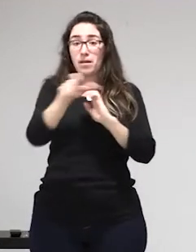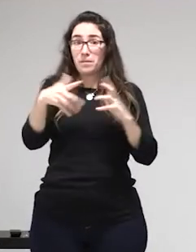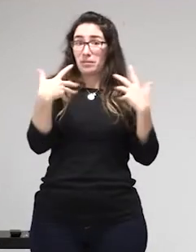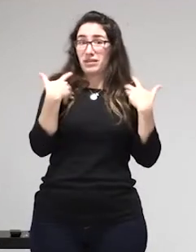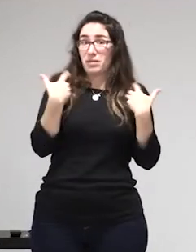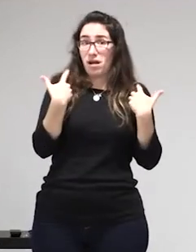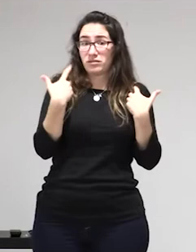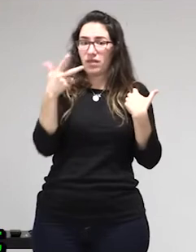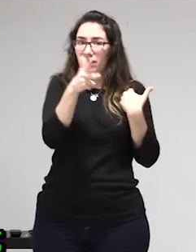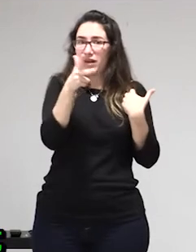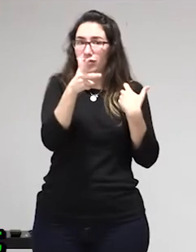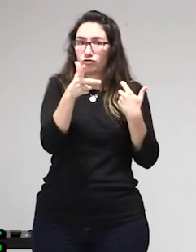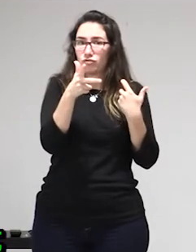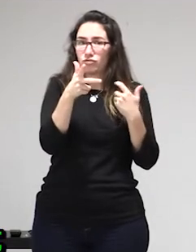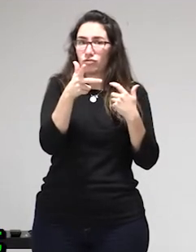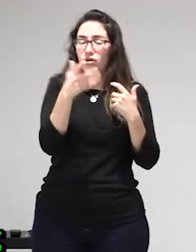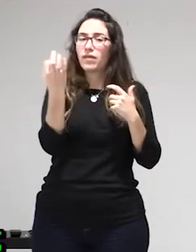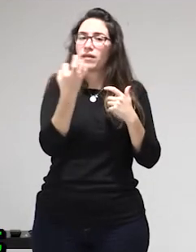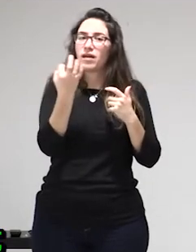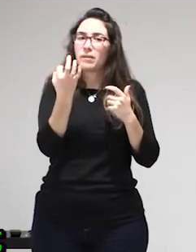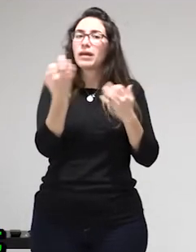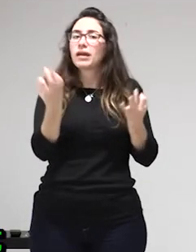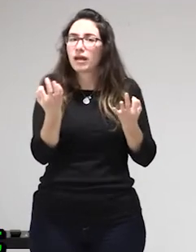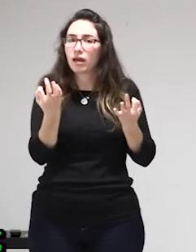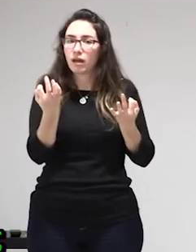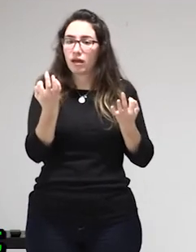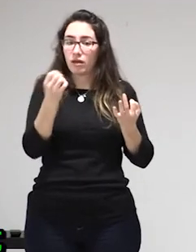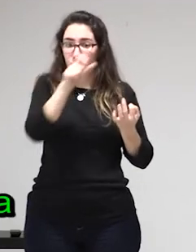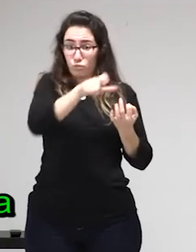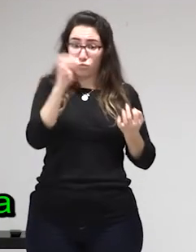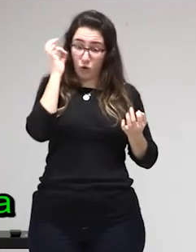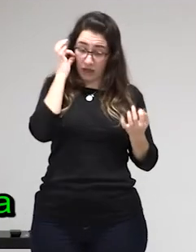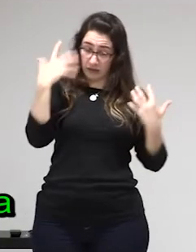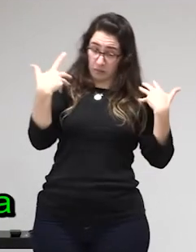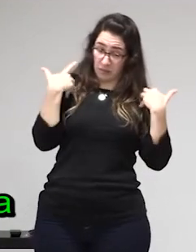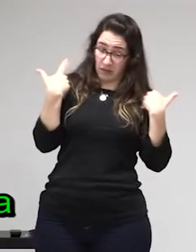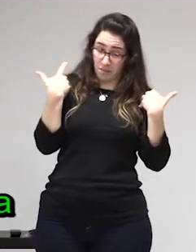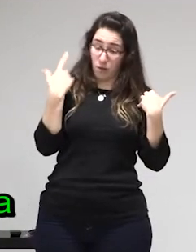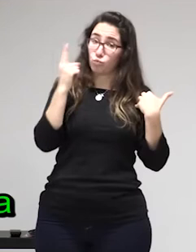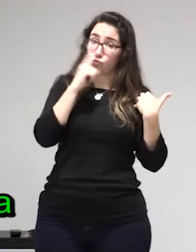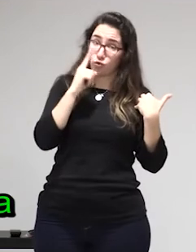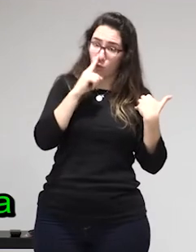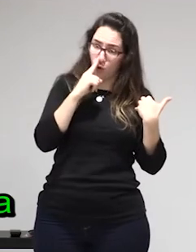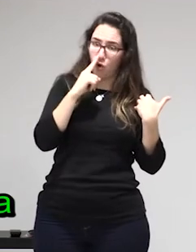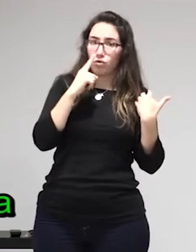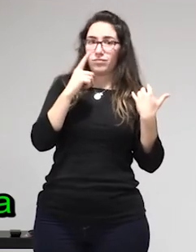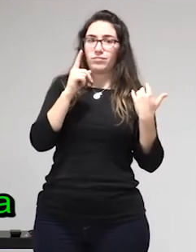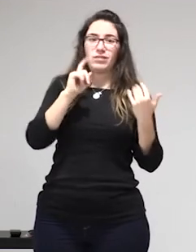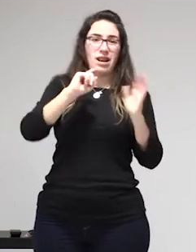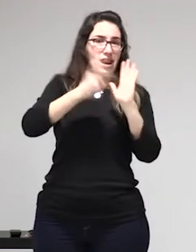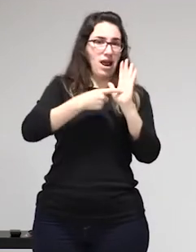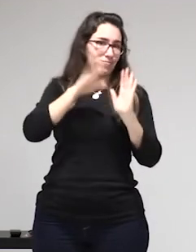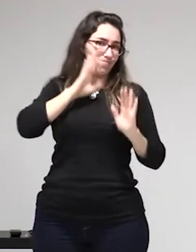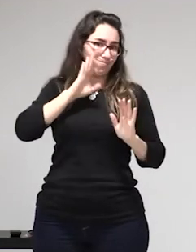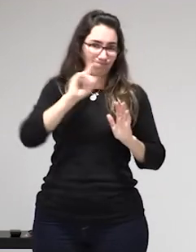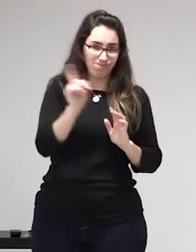perdón nada al estado al lo que le interesa es donde las fronteras son porosas en otras palabras se instrumentaliza a las víctimas de trata para